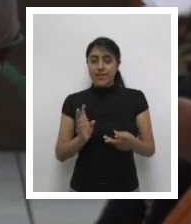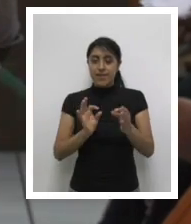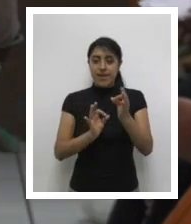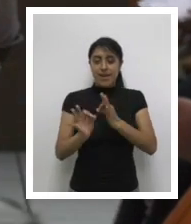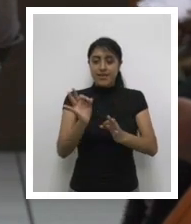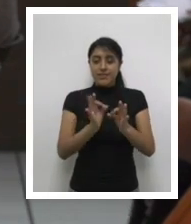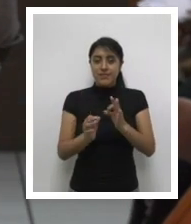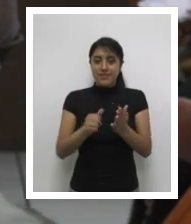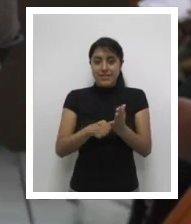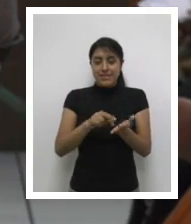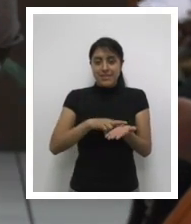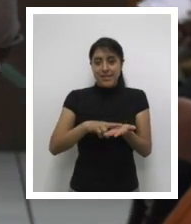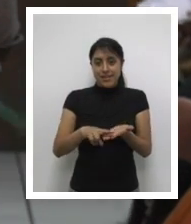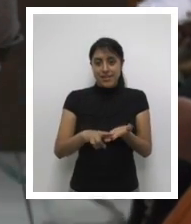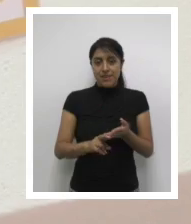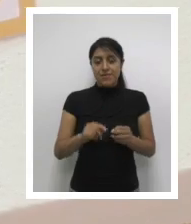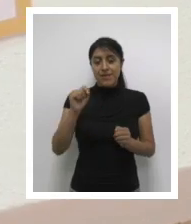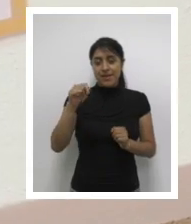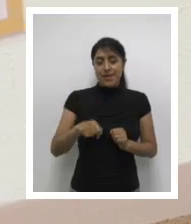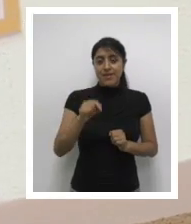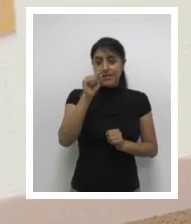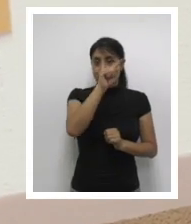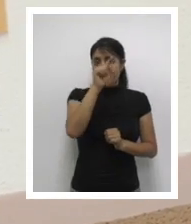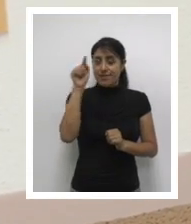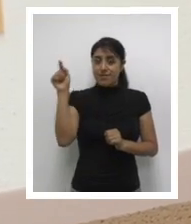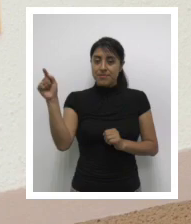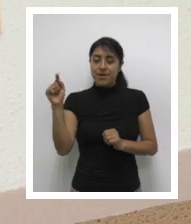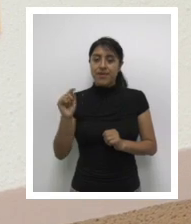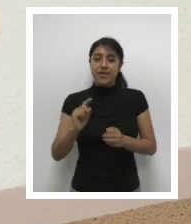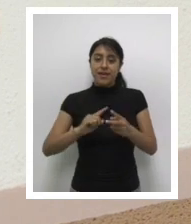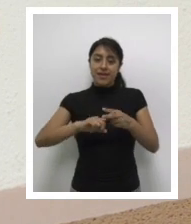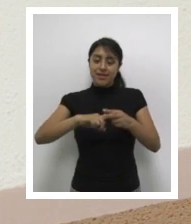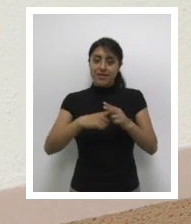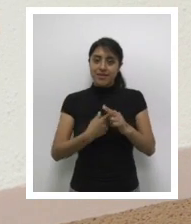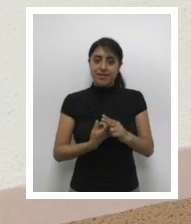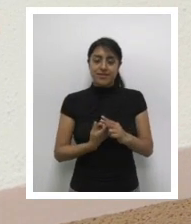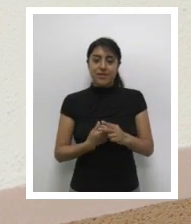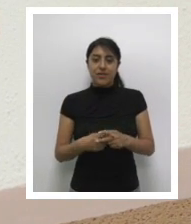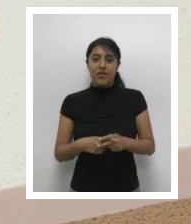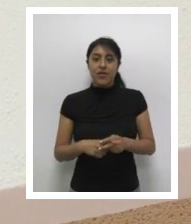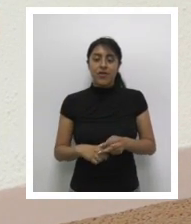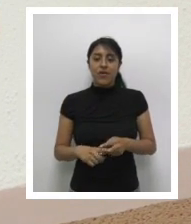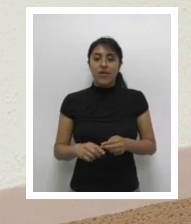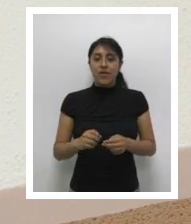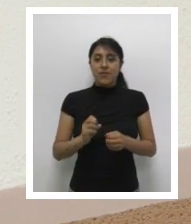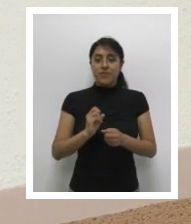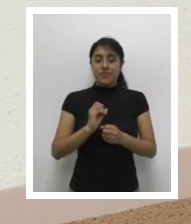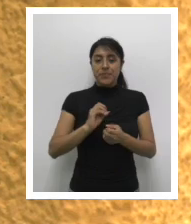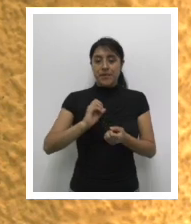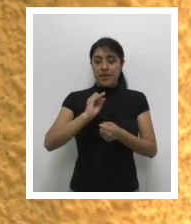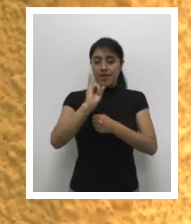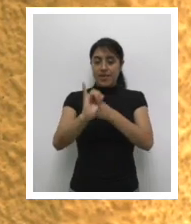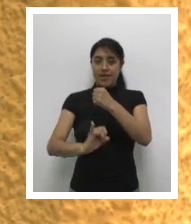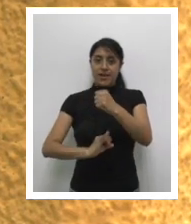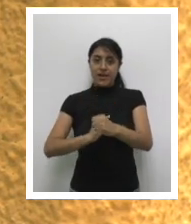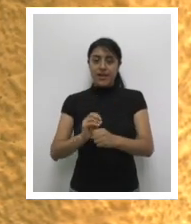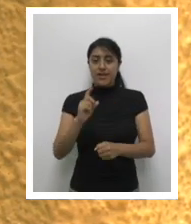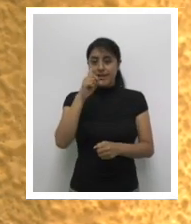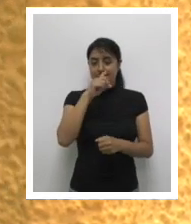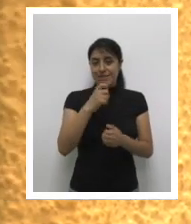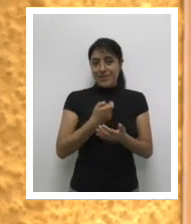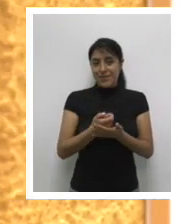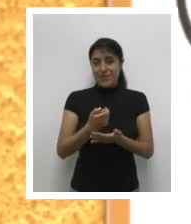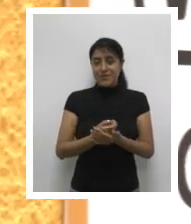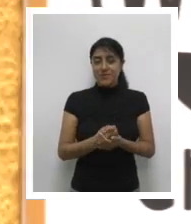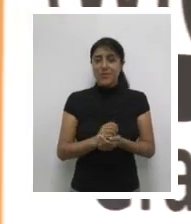semana, el Registro Nacional de las Personas ha puesto a la disposición de los usuarios el servicio de Wi-Fi gratis en la sede ubicada en la calzada